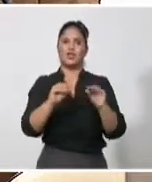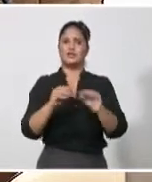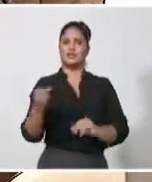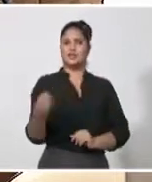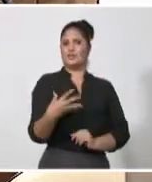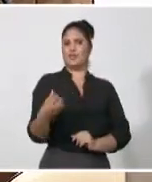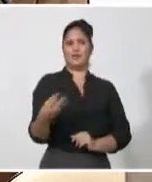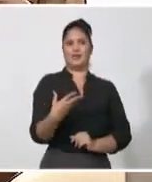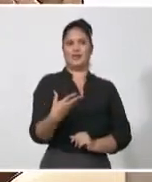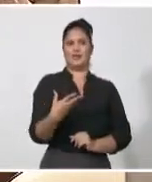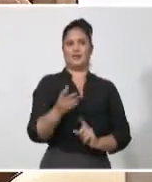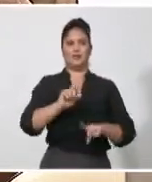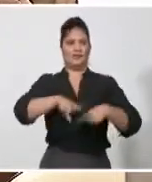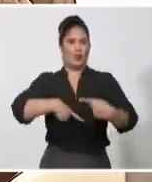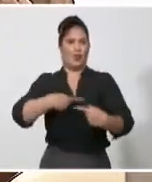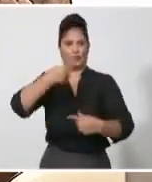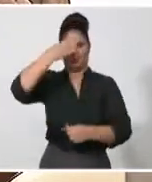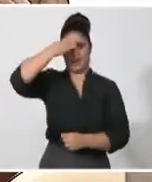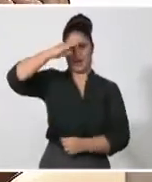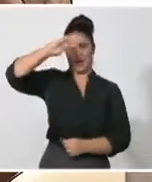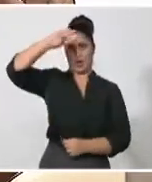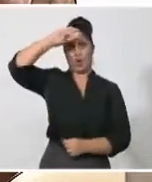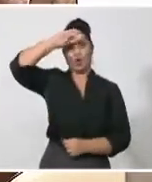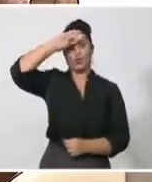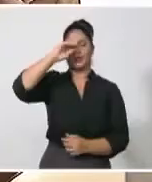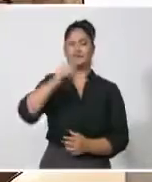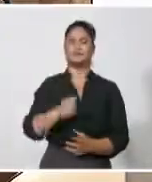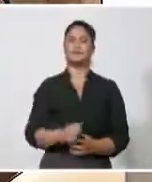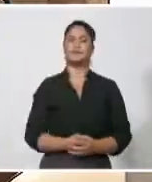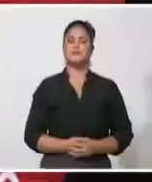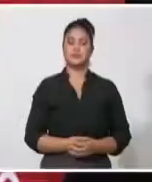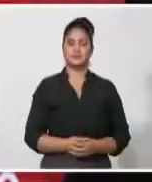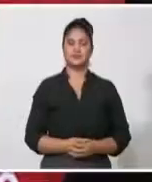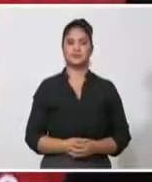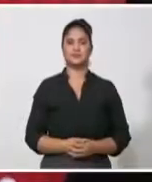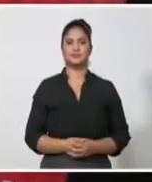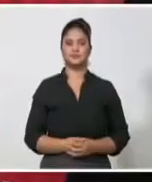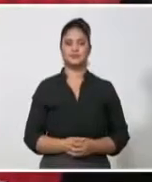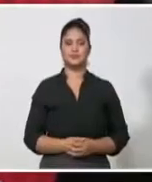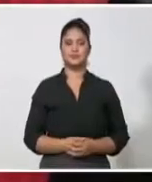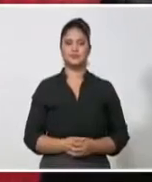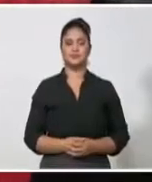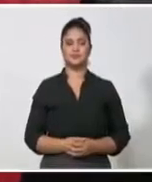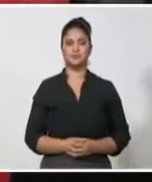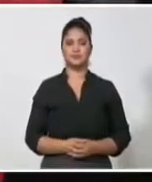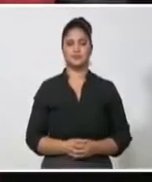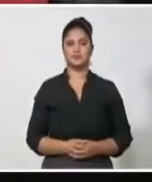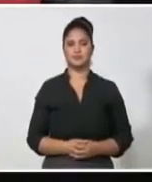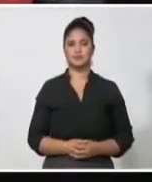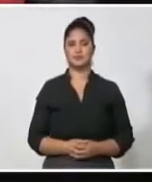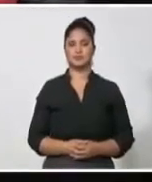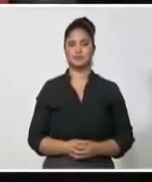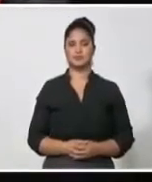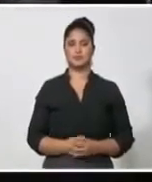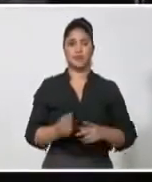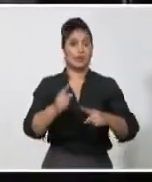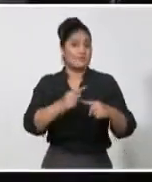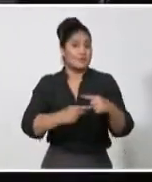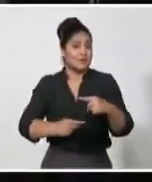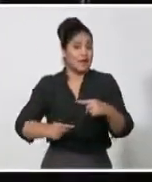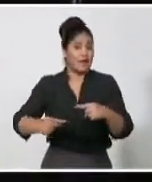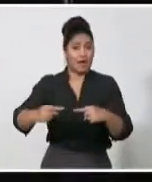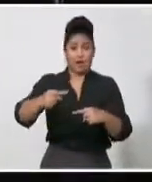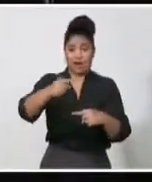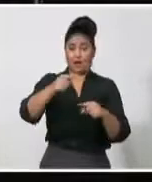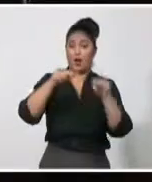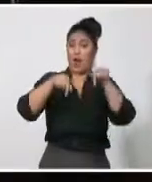de la Cuba nuestra en el enfrentamiento de la COVID. Y sobre todo que desde el núcleo del